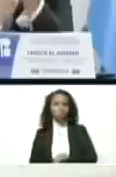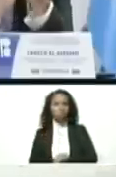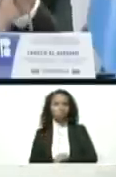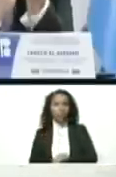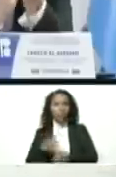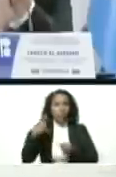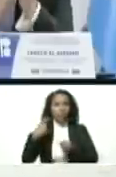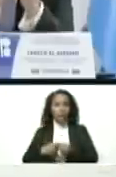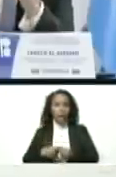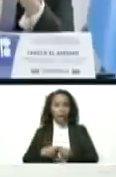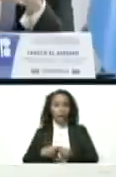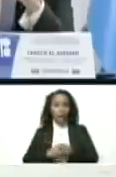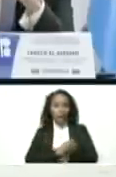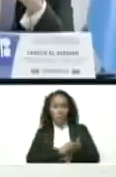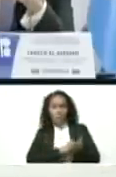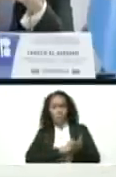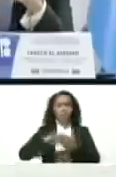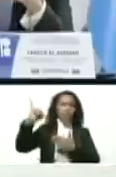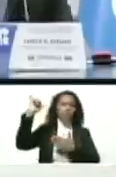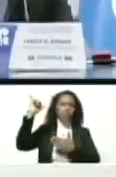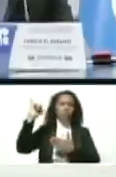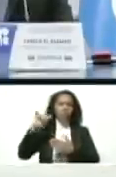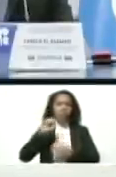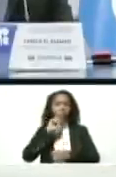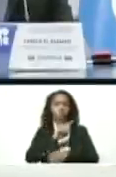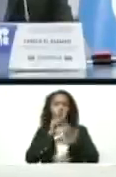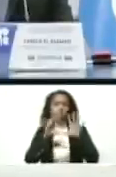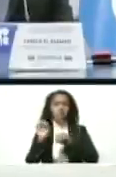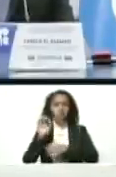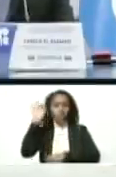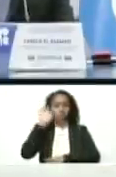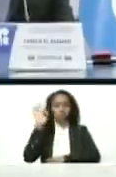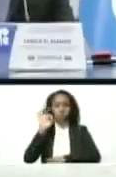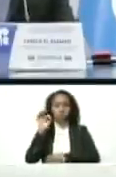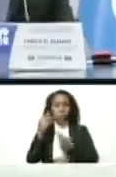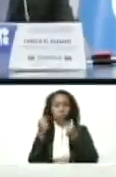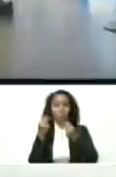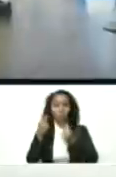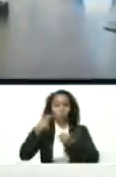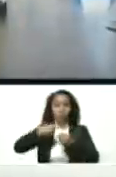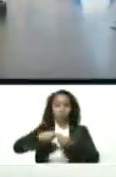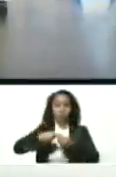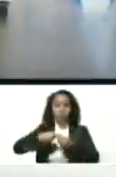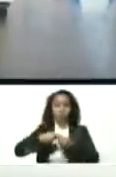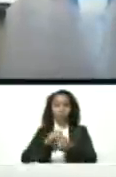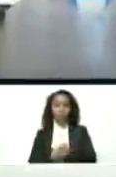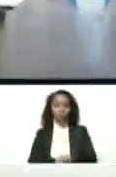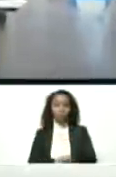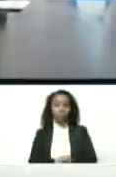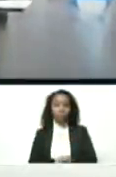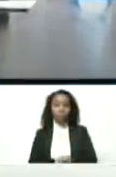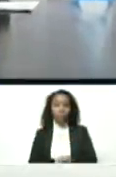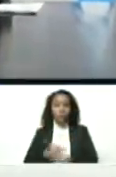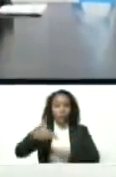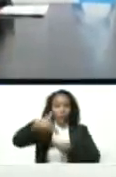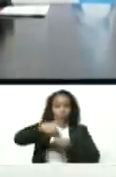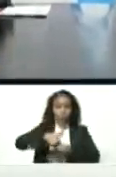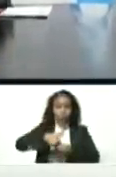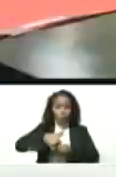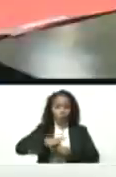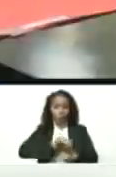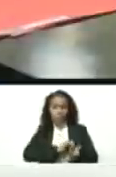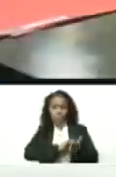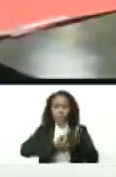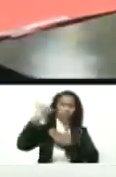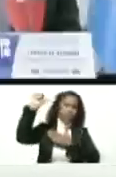gas se disparó un 80% a los precios del gas. La gasolina se disparó,